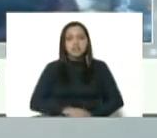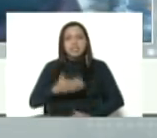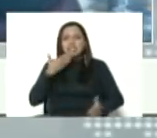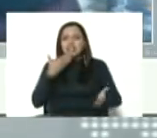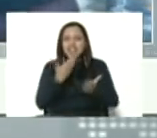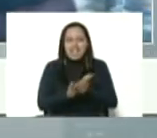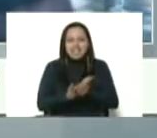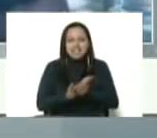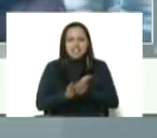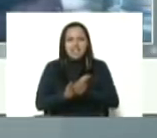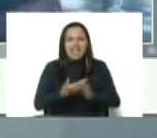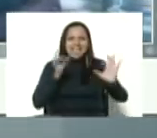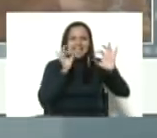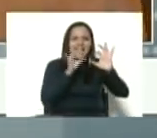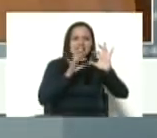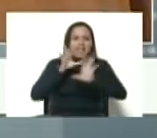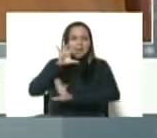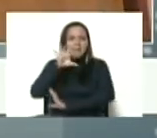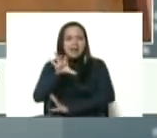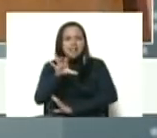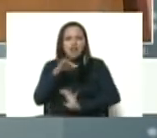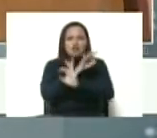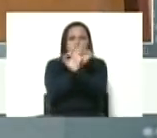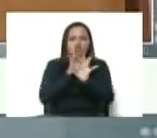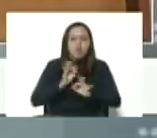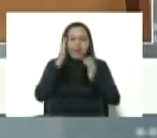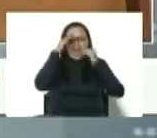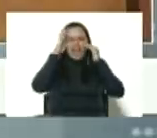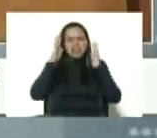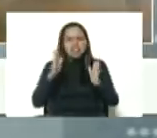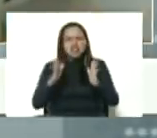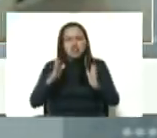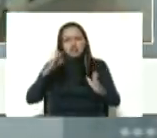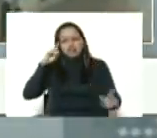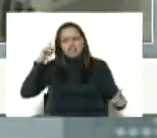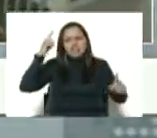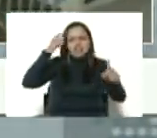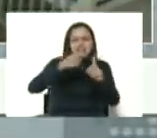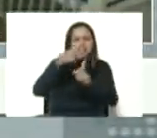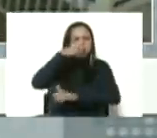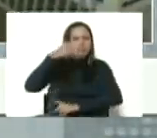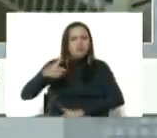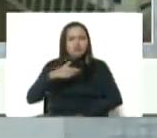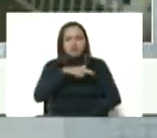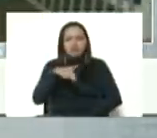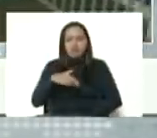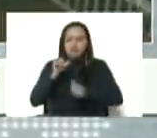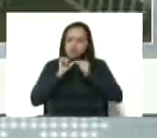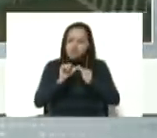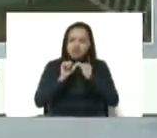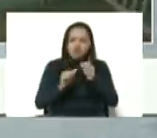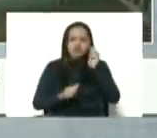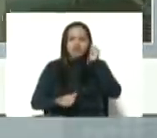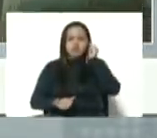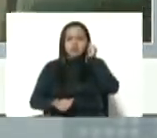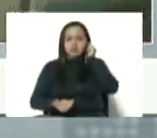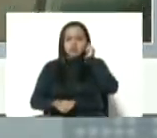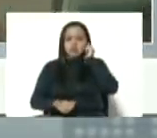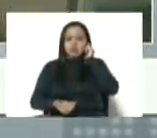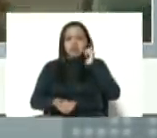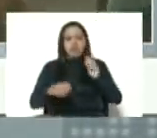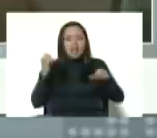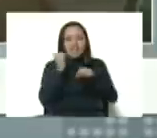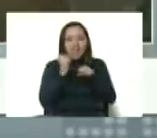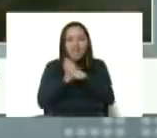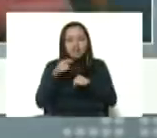gracias al carnet de la patria como instrumento de atención directa al pueblo, nosotros seguimos avanzando como usted lo orientó